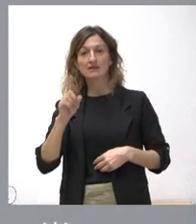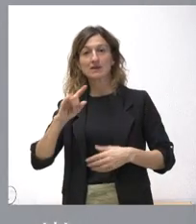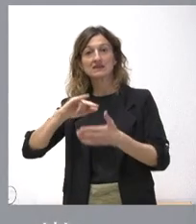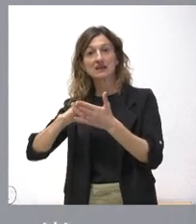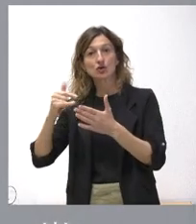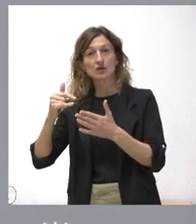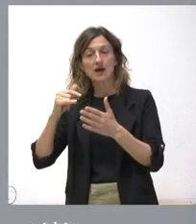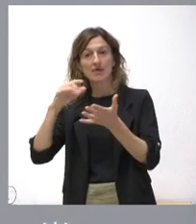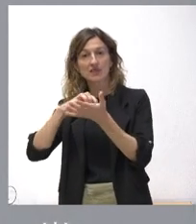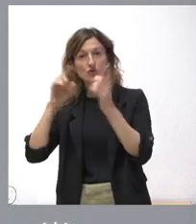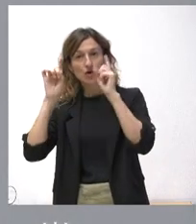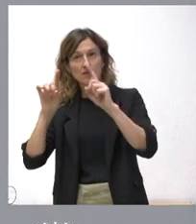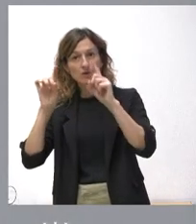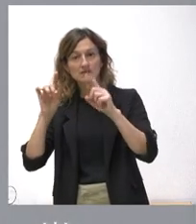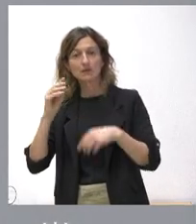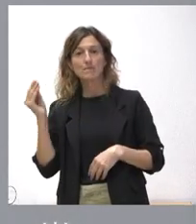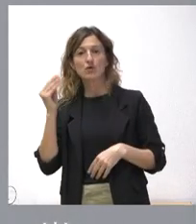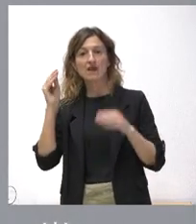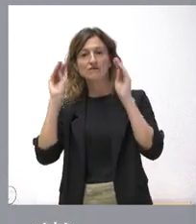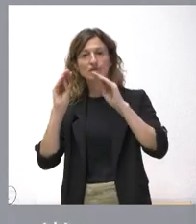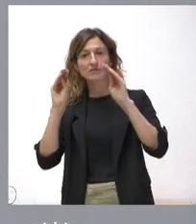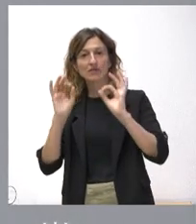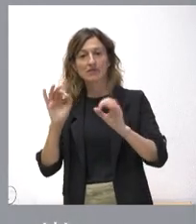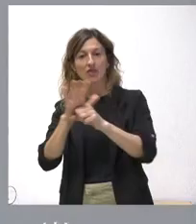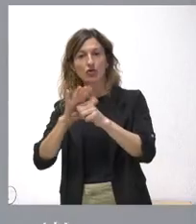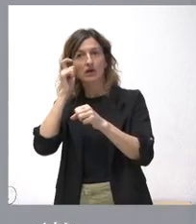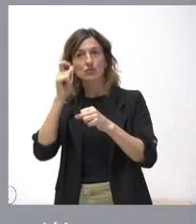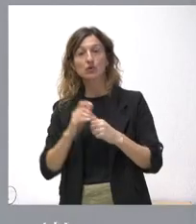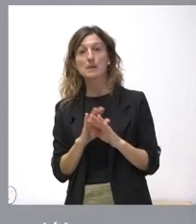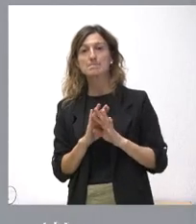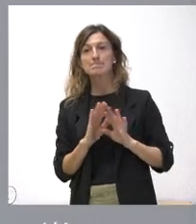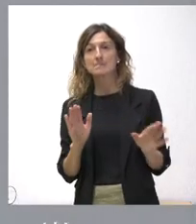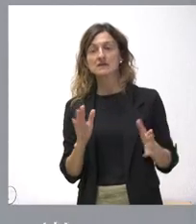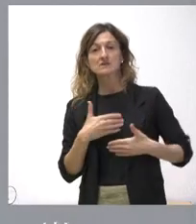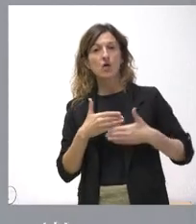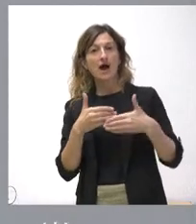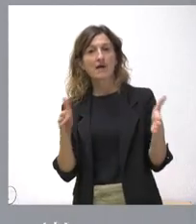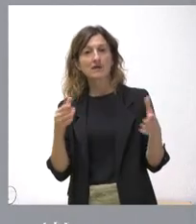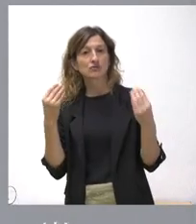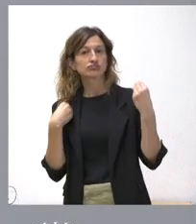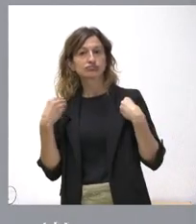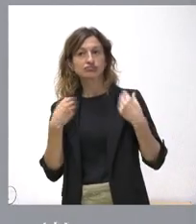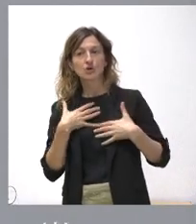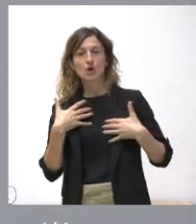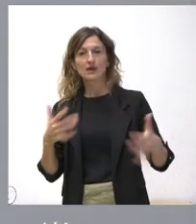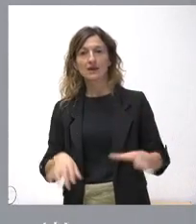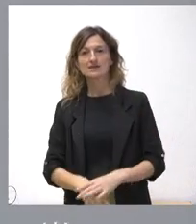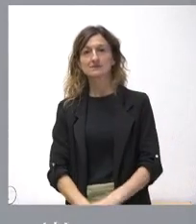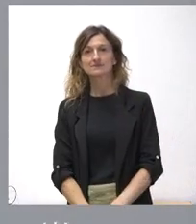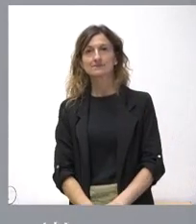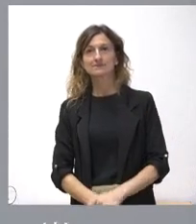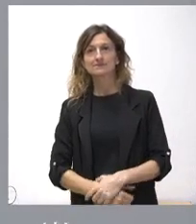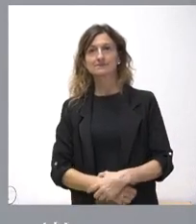para centros educativos y para mejorar la formación, especialmente en el mundo rural. Y, sin más, pues, estoy a su disposición para las preguntas que